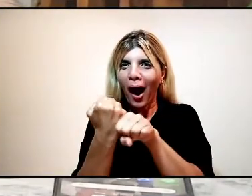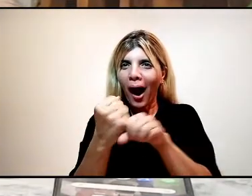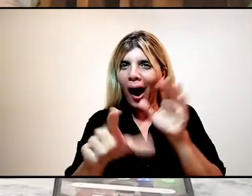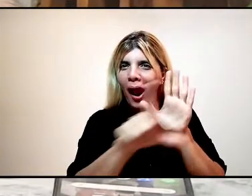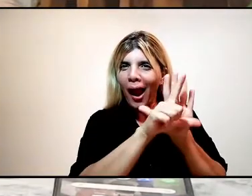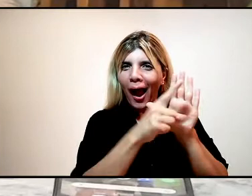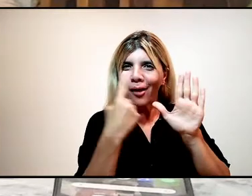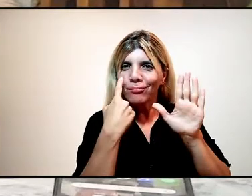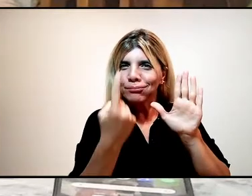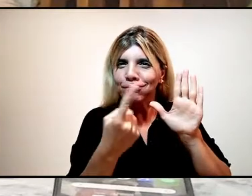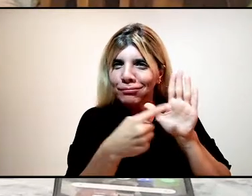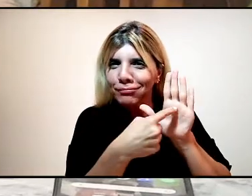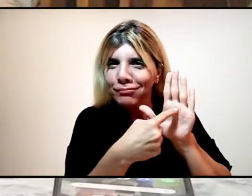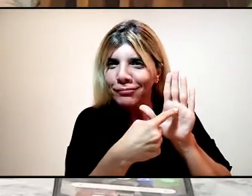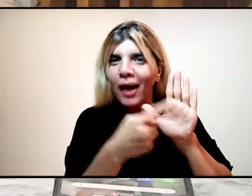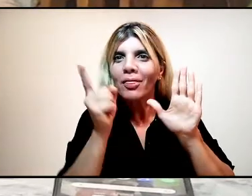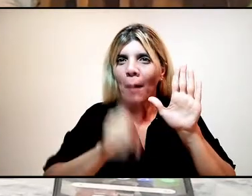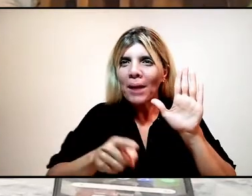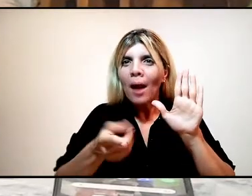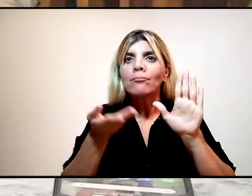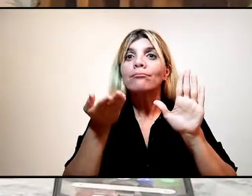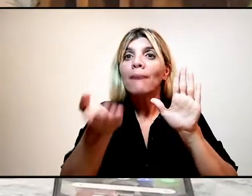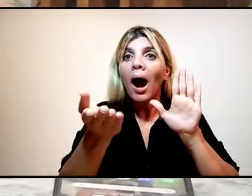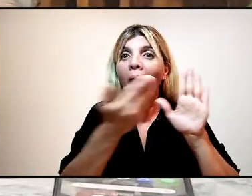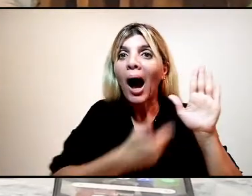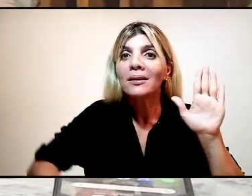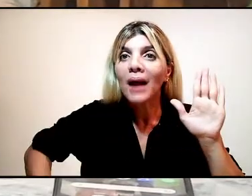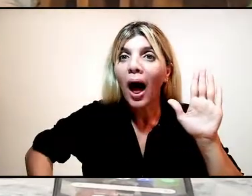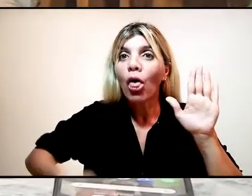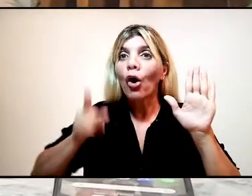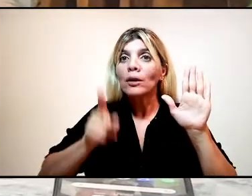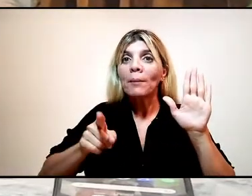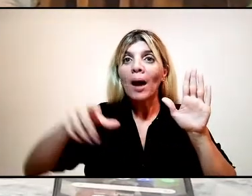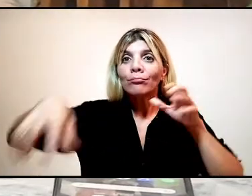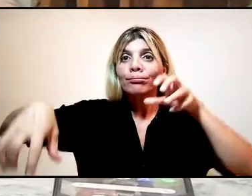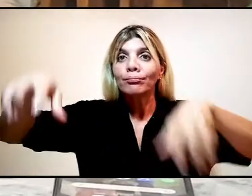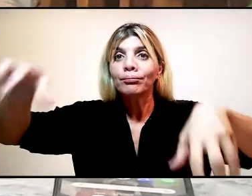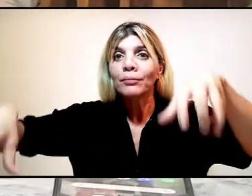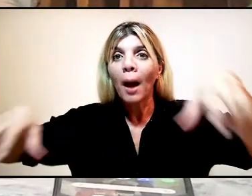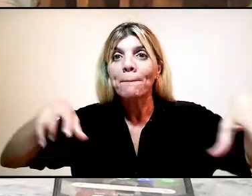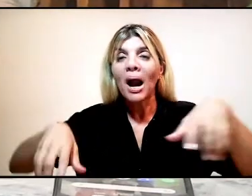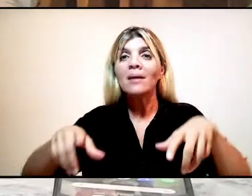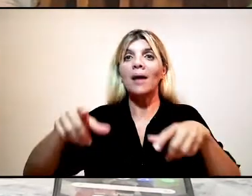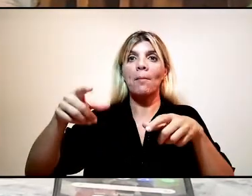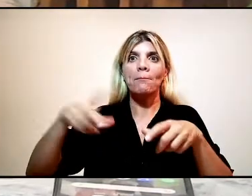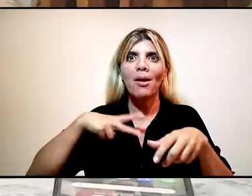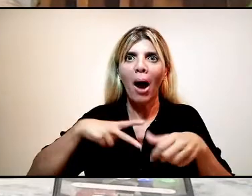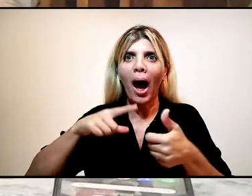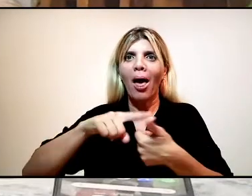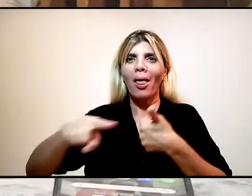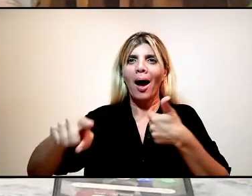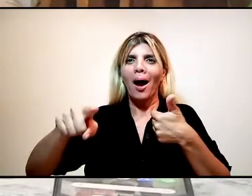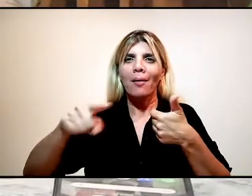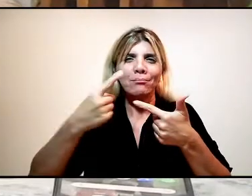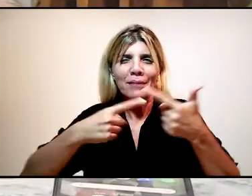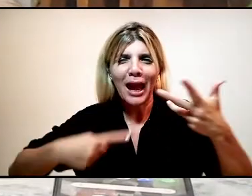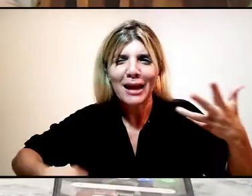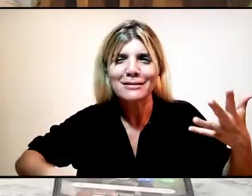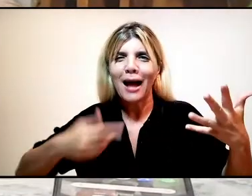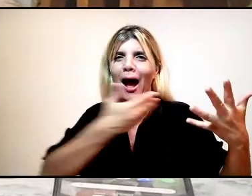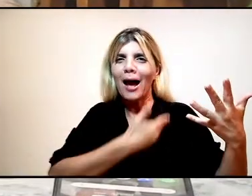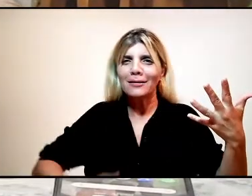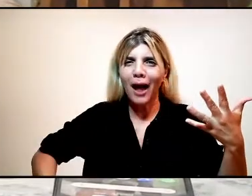le exige no solo al Estado sino a la comunidad toda, a las empresas privadas, a las empresas mixtas, la